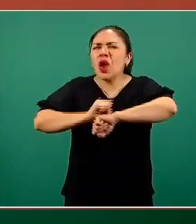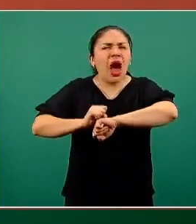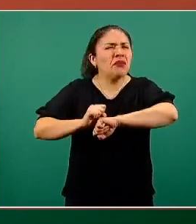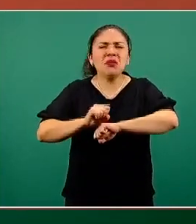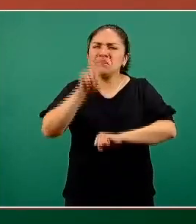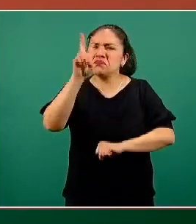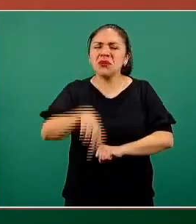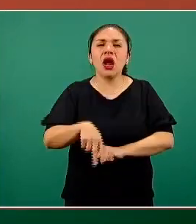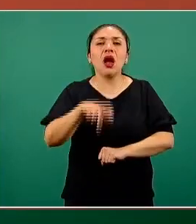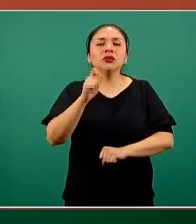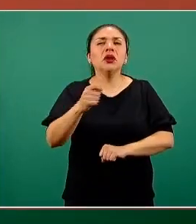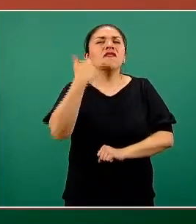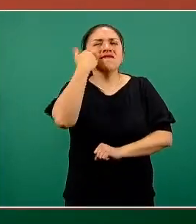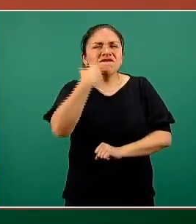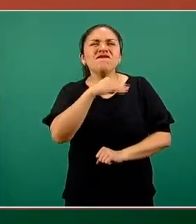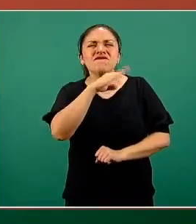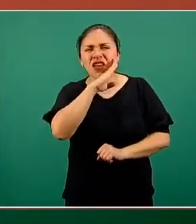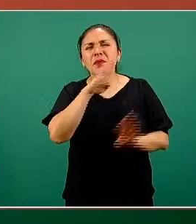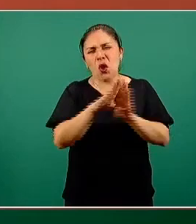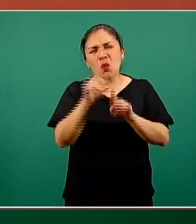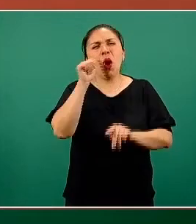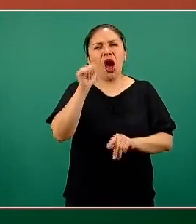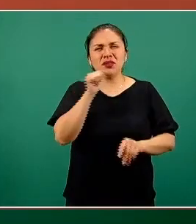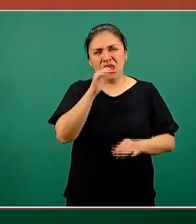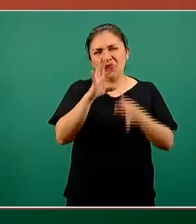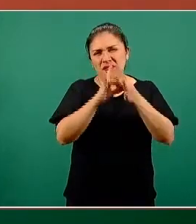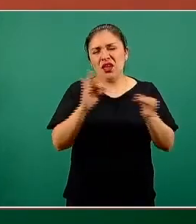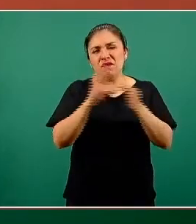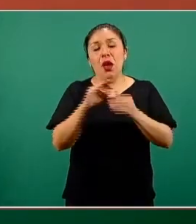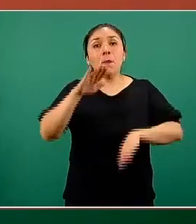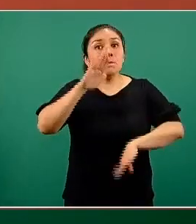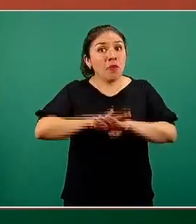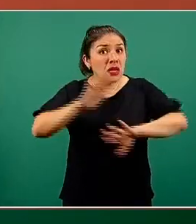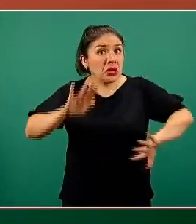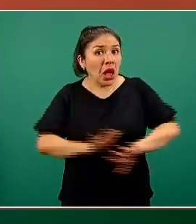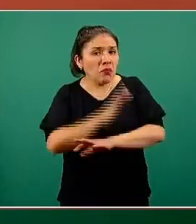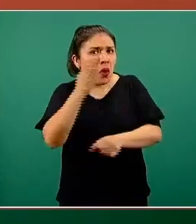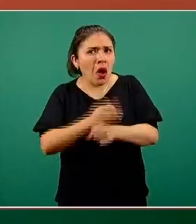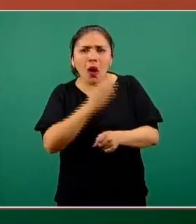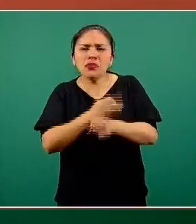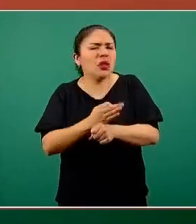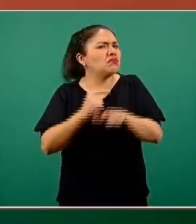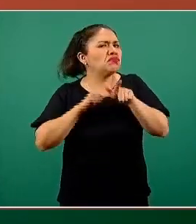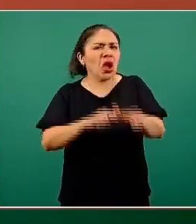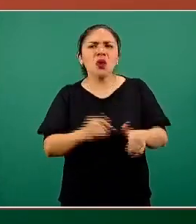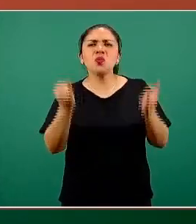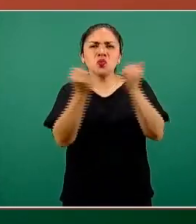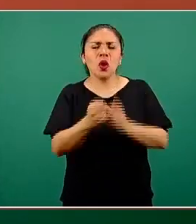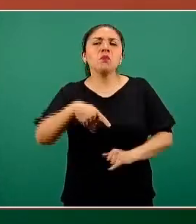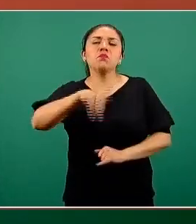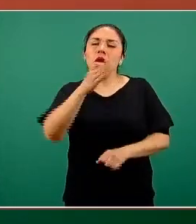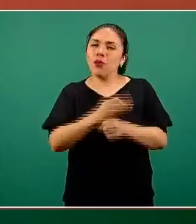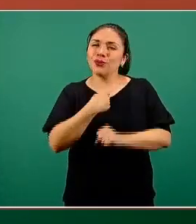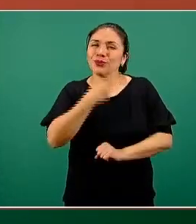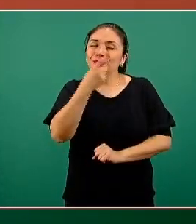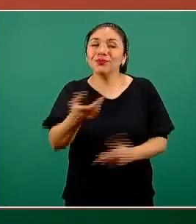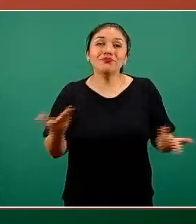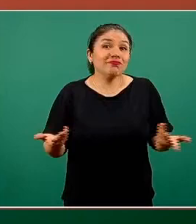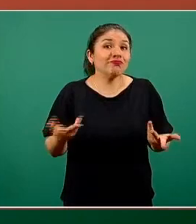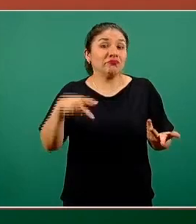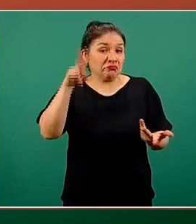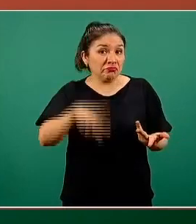la febrícula que relató ayer, y hasta el momento no ha habido cambio alguno en esta condición. Pero insisto, aunque